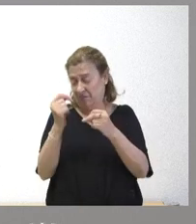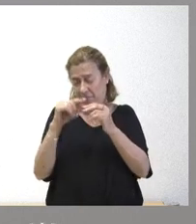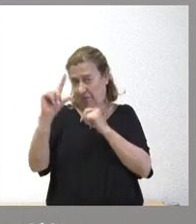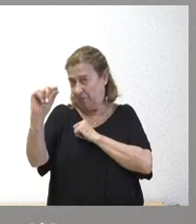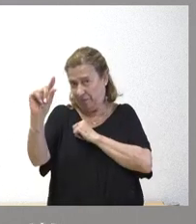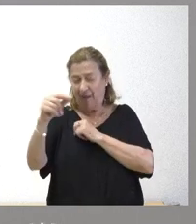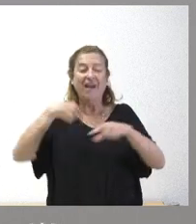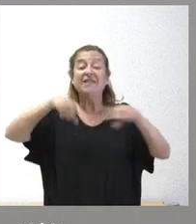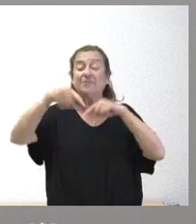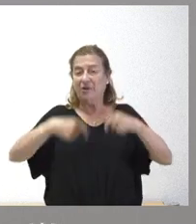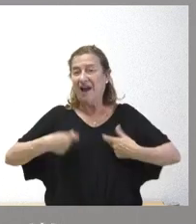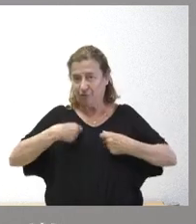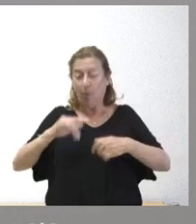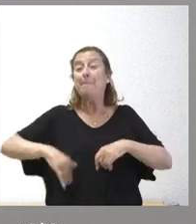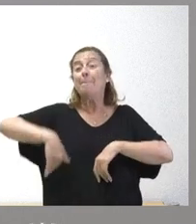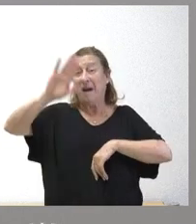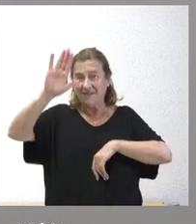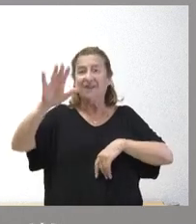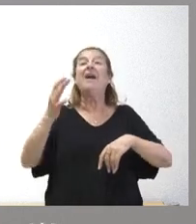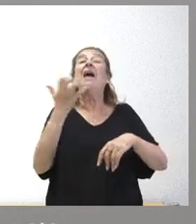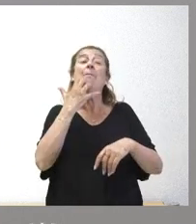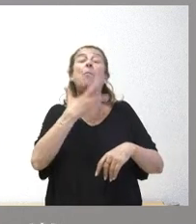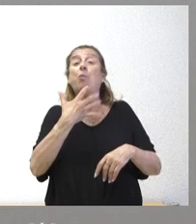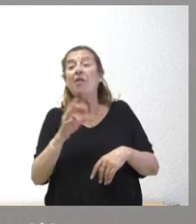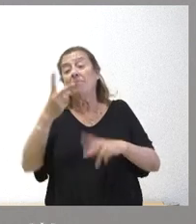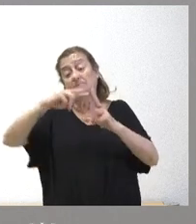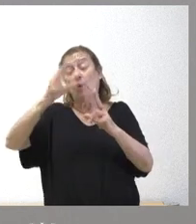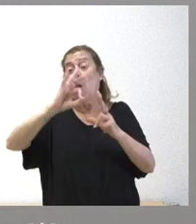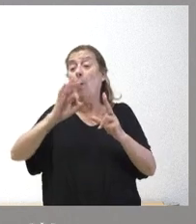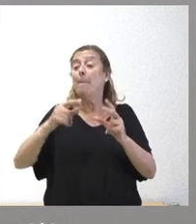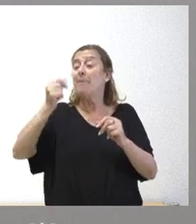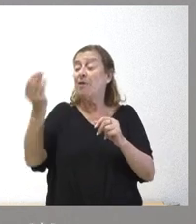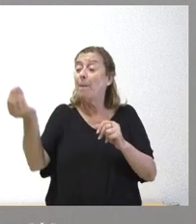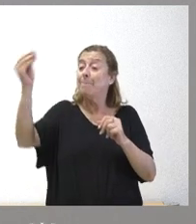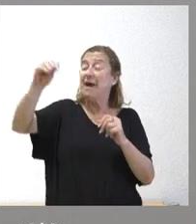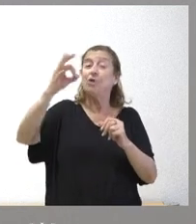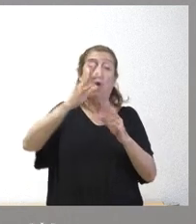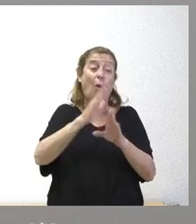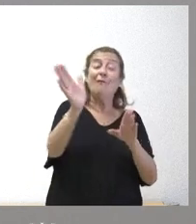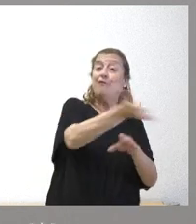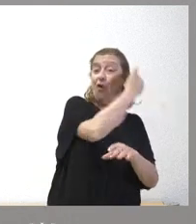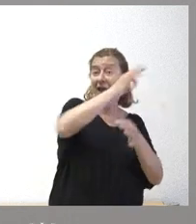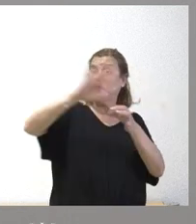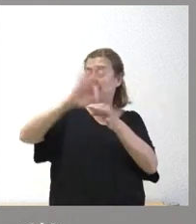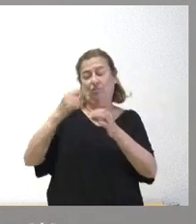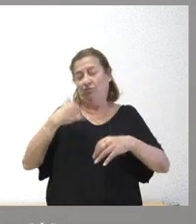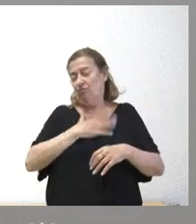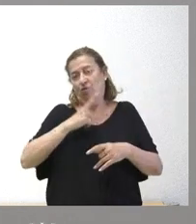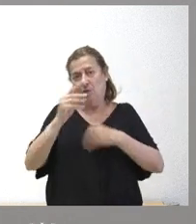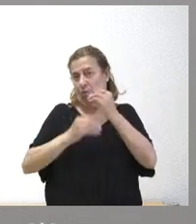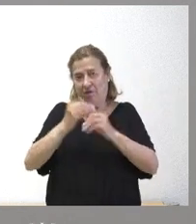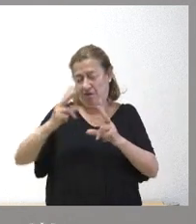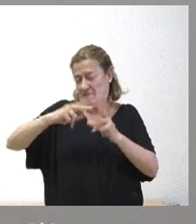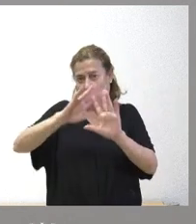transporte y, por tanto, o habría que incrementar el precio o retirar ese servicio. No queremos hacer ninguna de las dos cosas y, por tanto, seguimos financiando